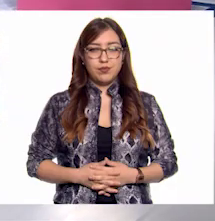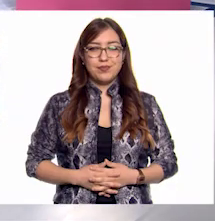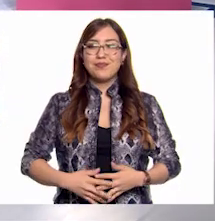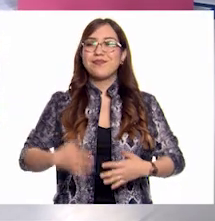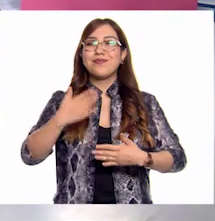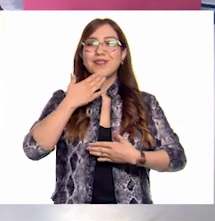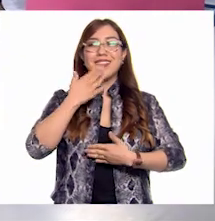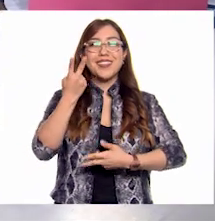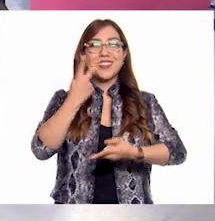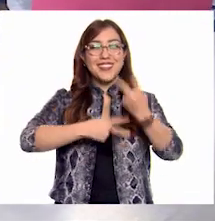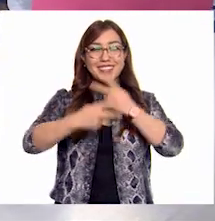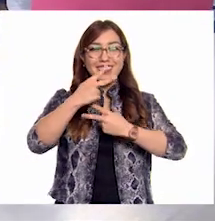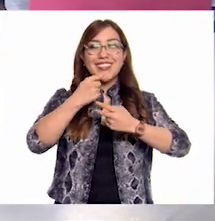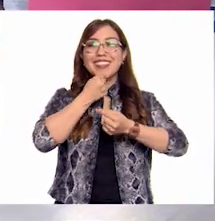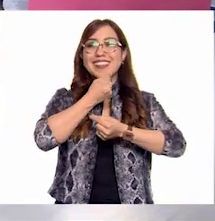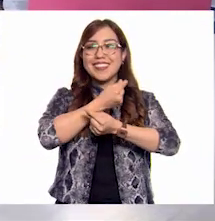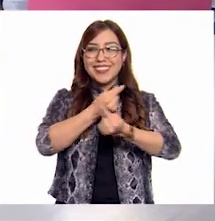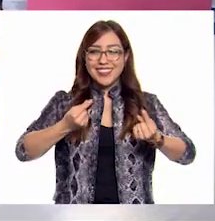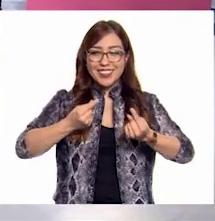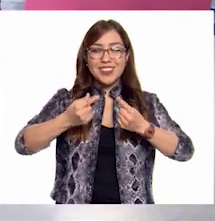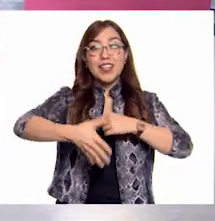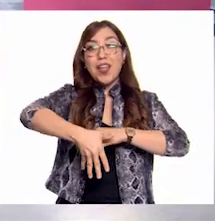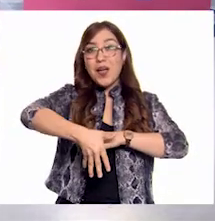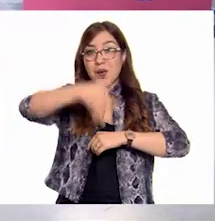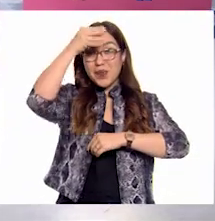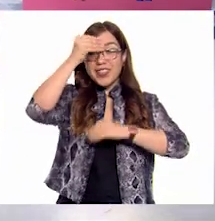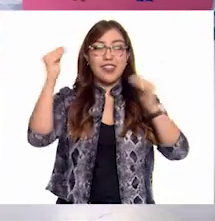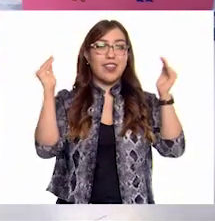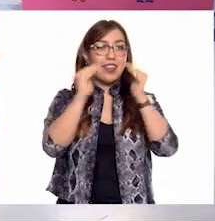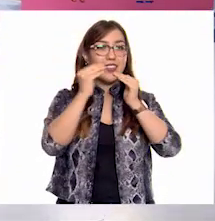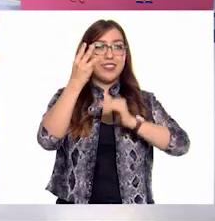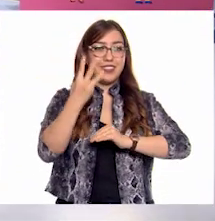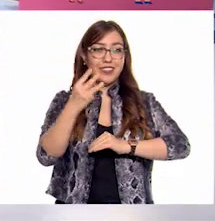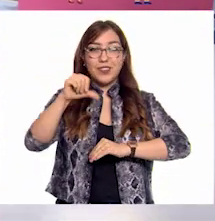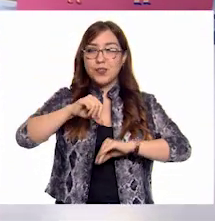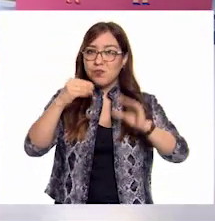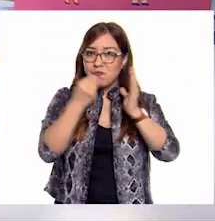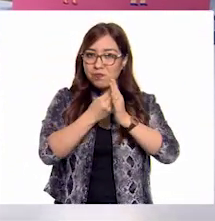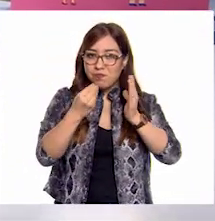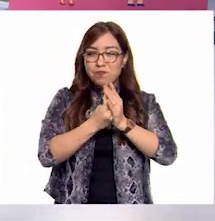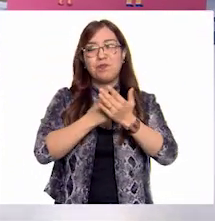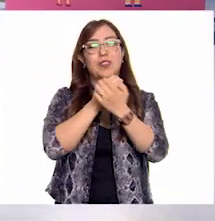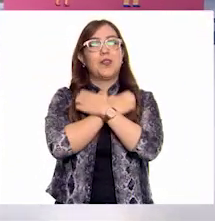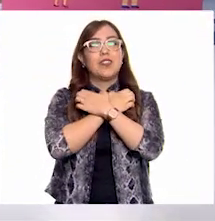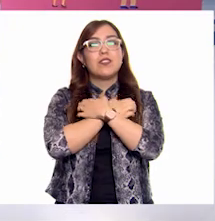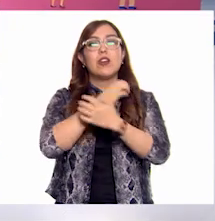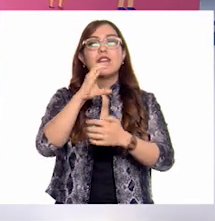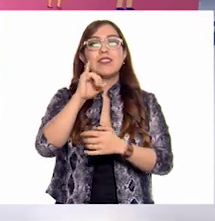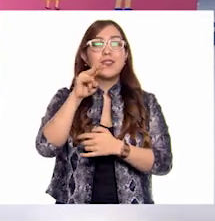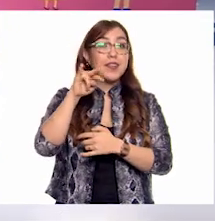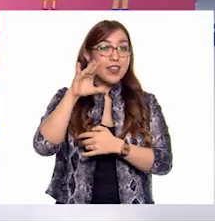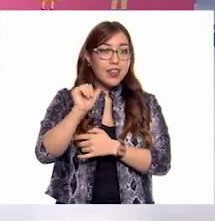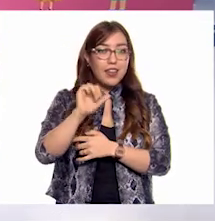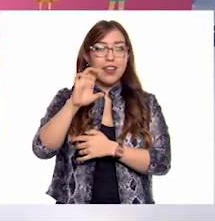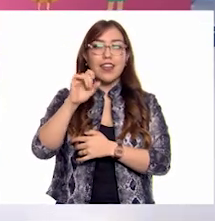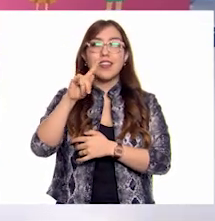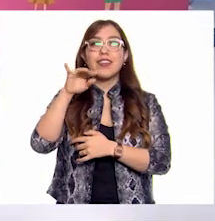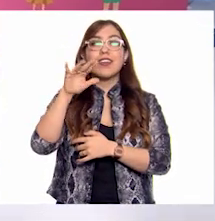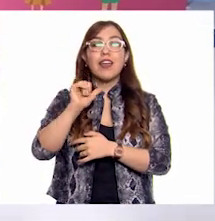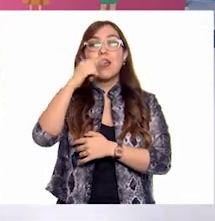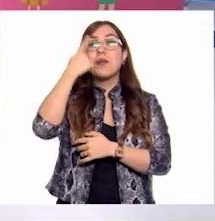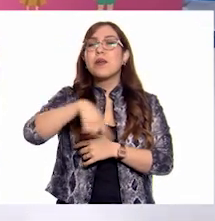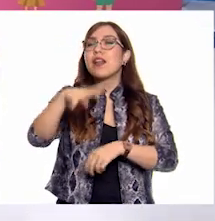Bienvenidos niñas y niños a Aprende en Casa 3, a la clase de formación cívica y ética para el cuarto grado. Un espacio para